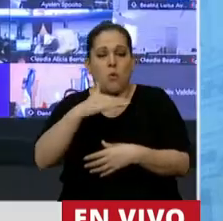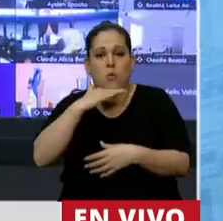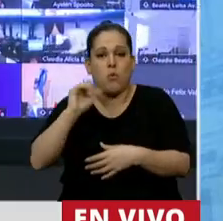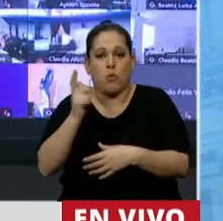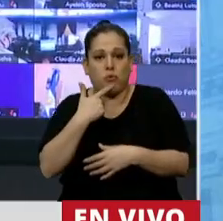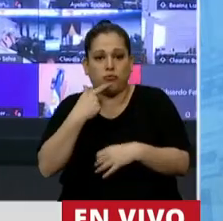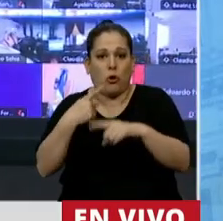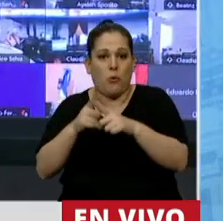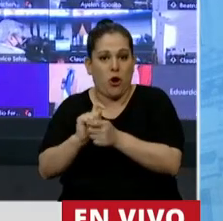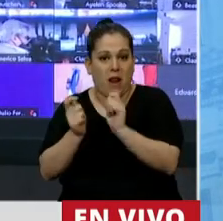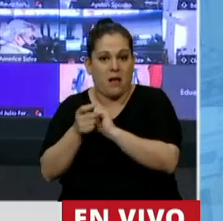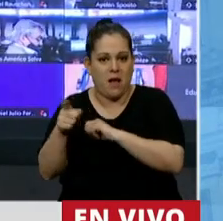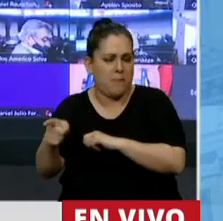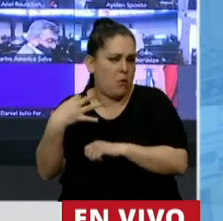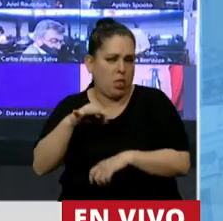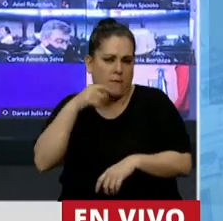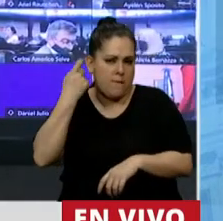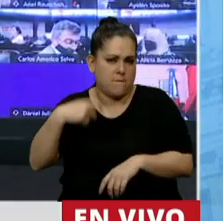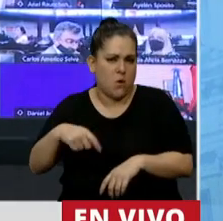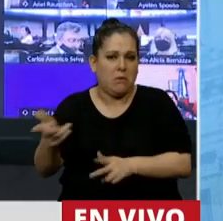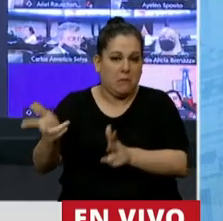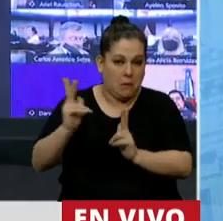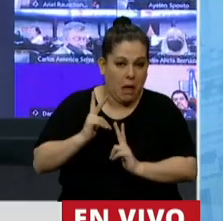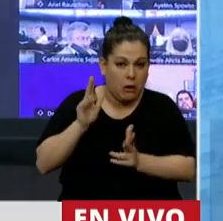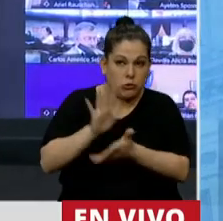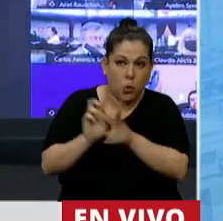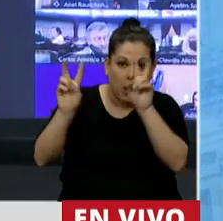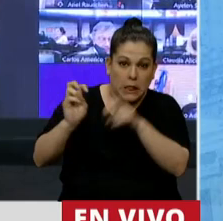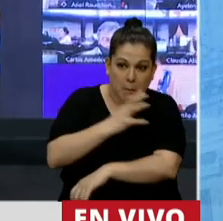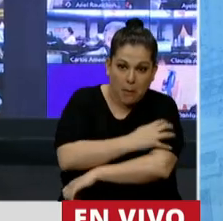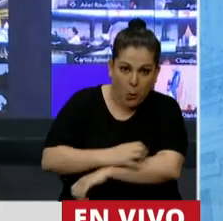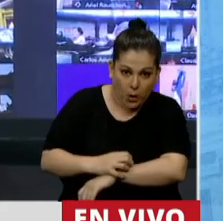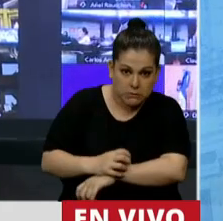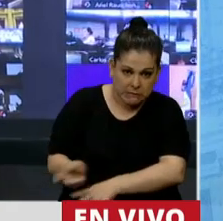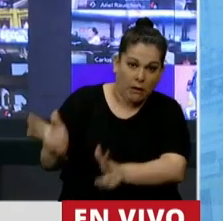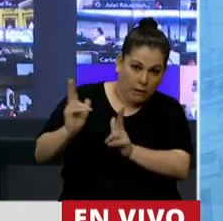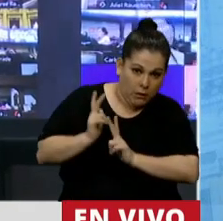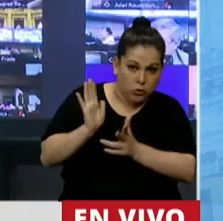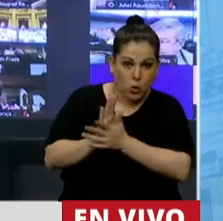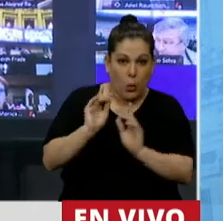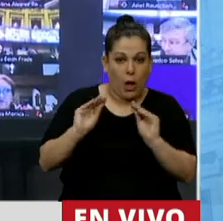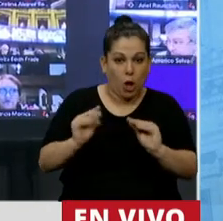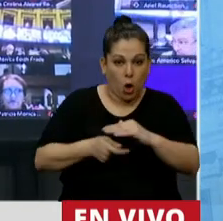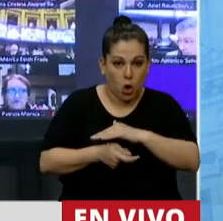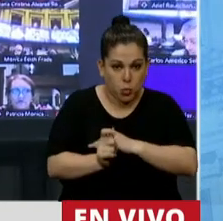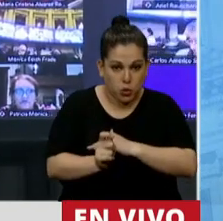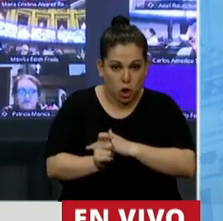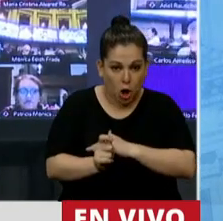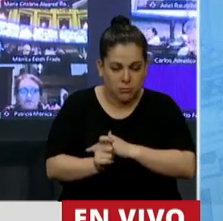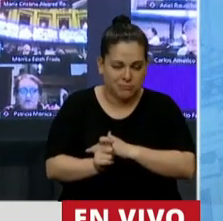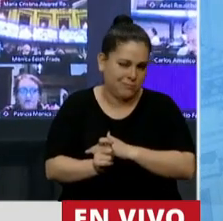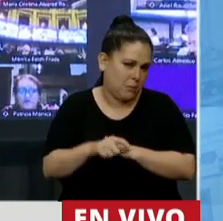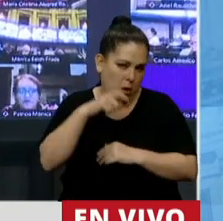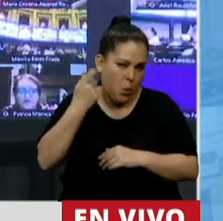realmente tener pudor y vergüenza de hablar de pobreza y de hablar de corrupción. Algunos hasta hablaron de algún heredero